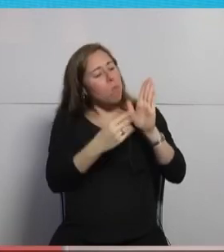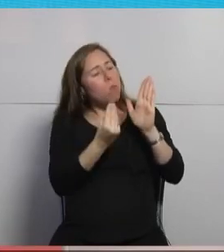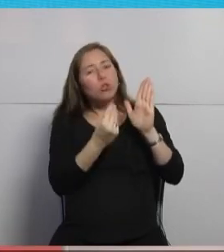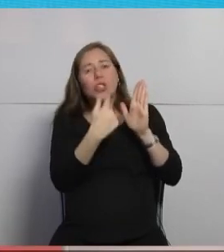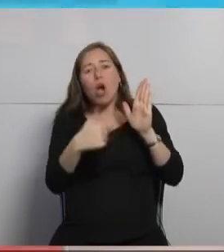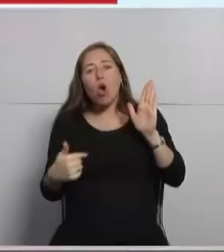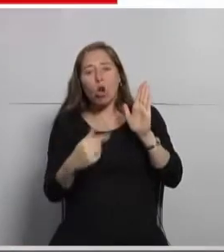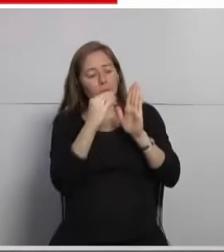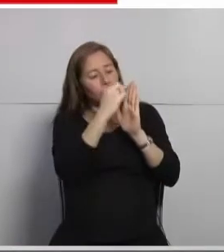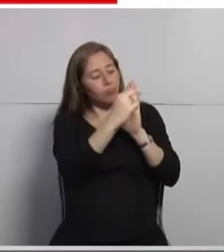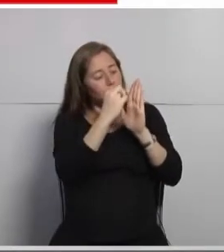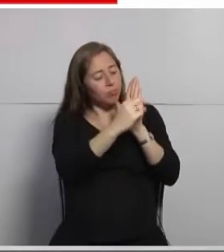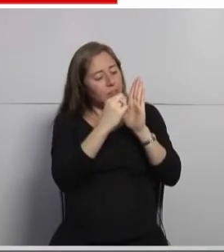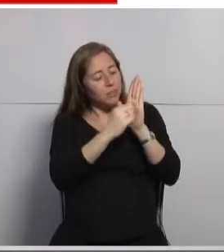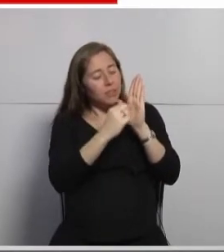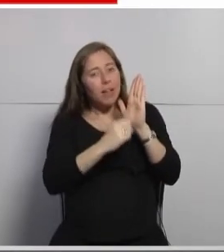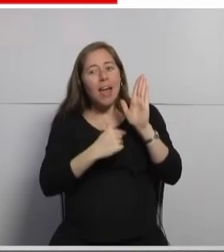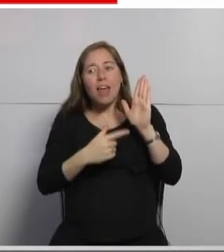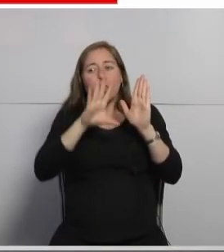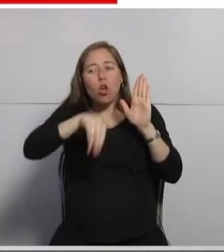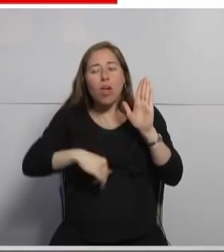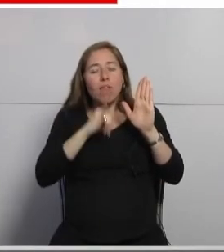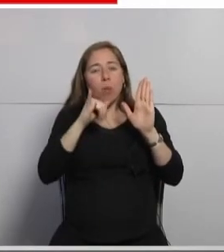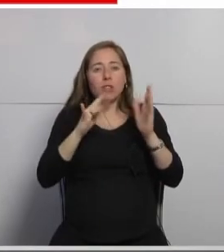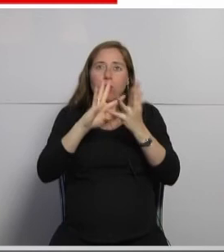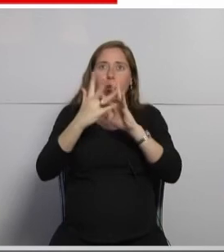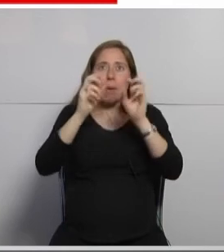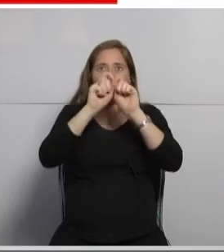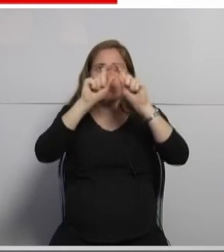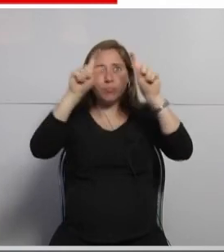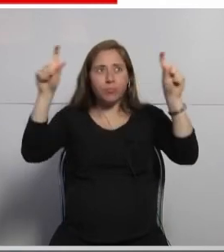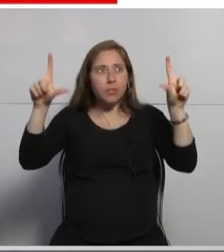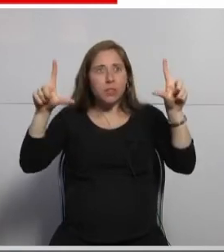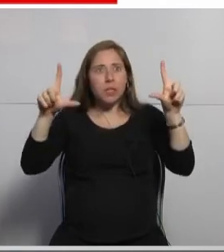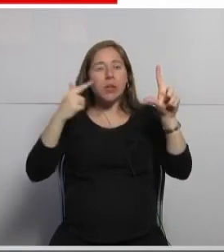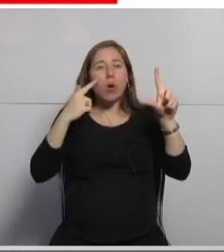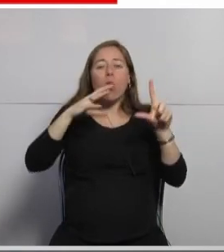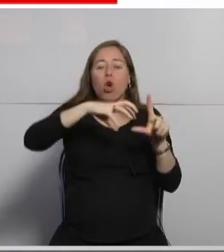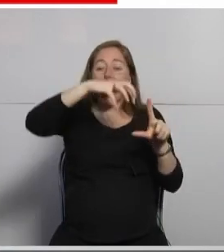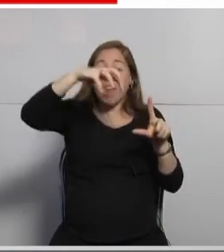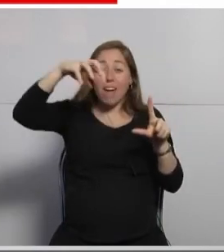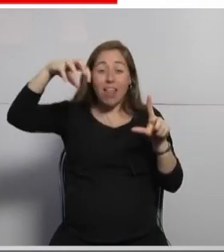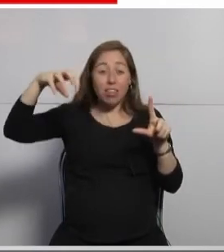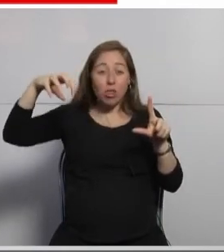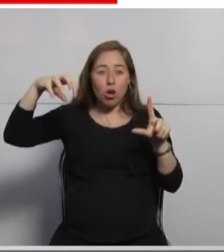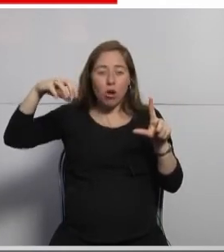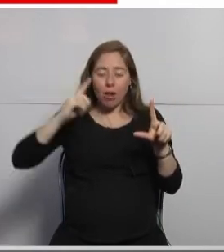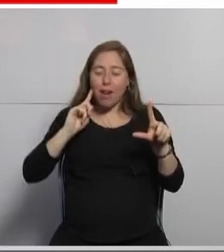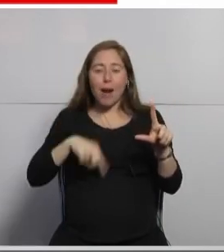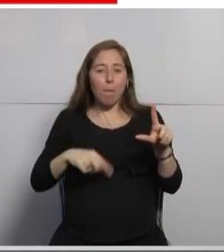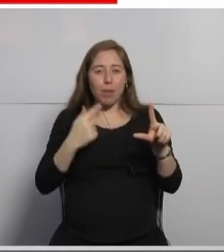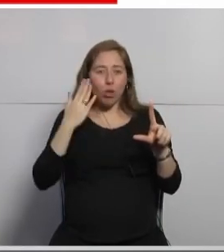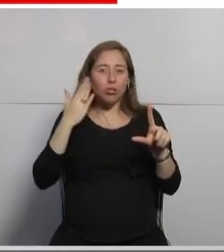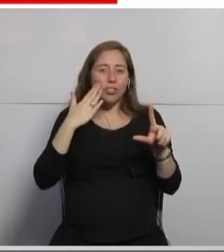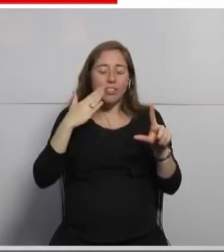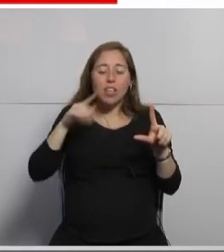tenemos una registry para contenedores donde facilita cuando se levanta un contenedor facilita la rapidez con la